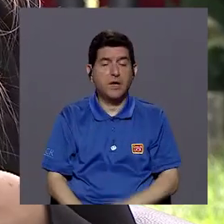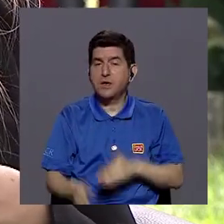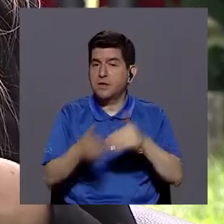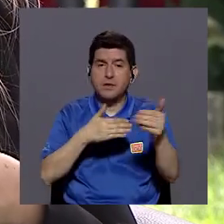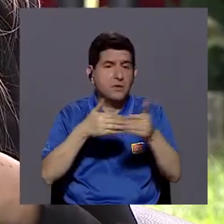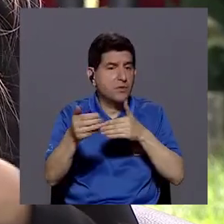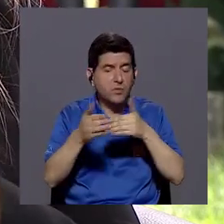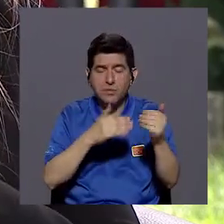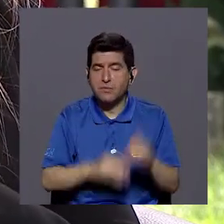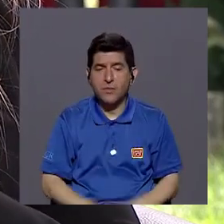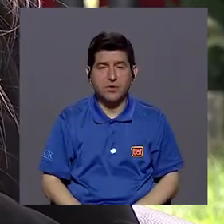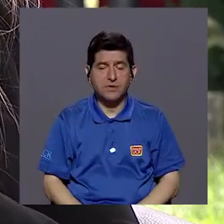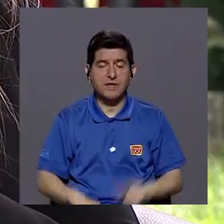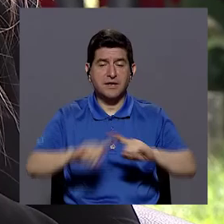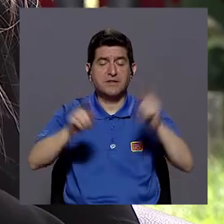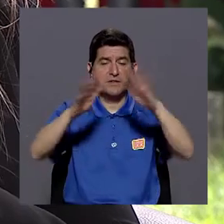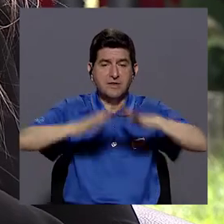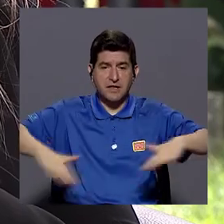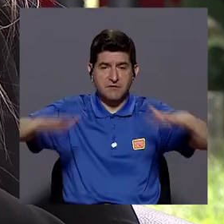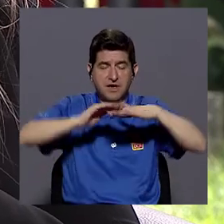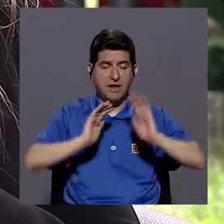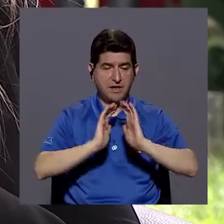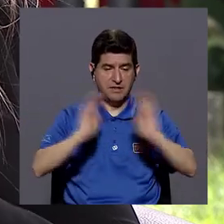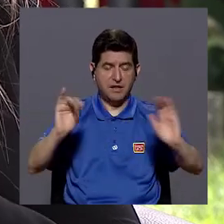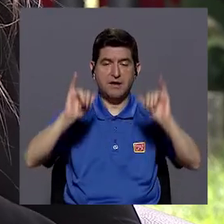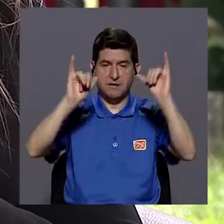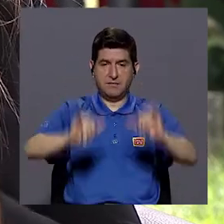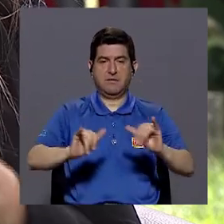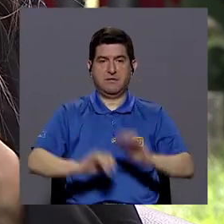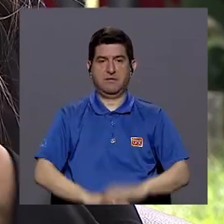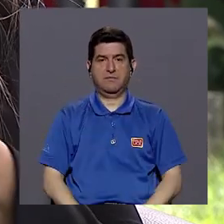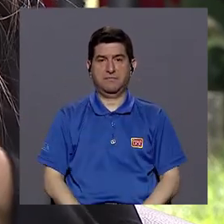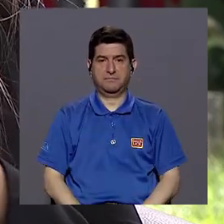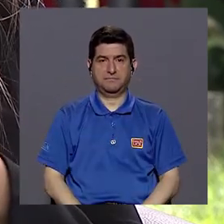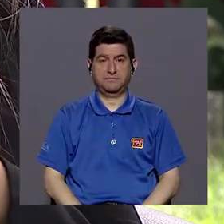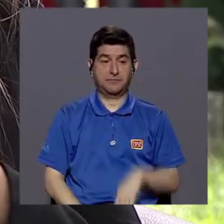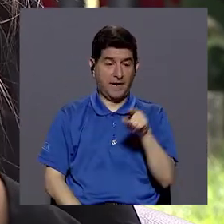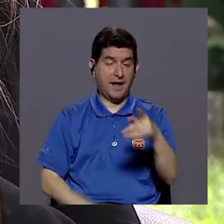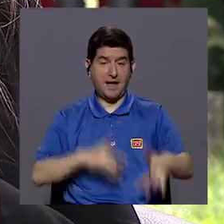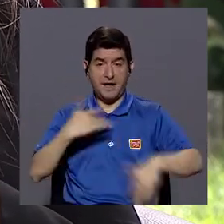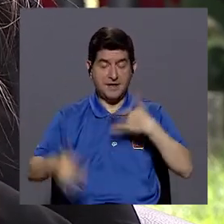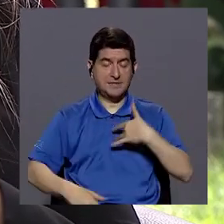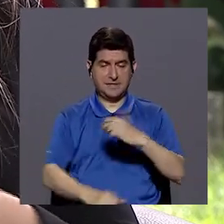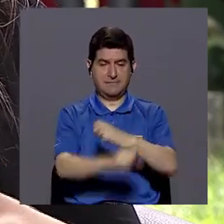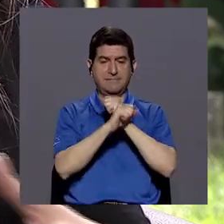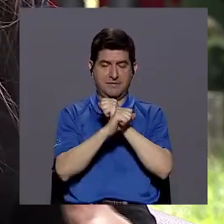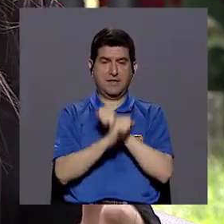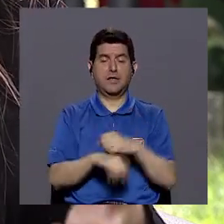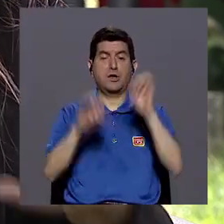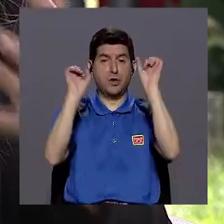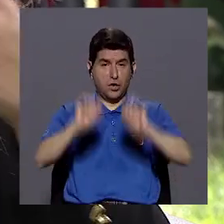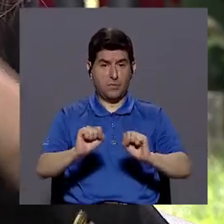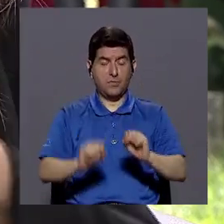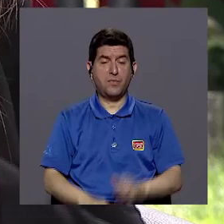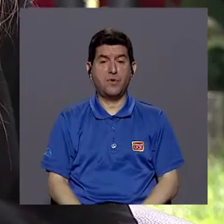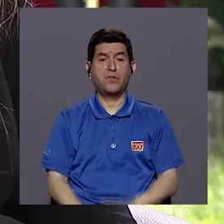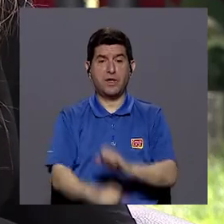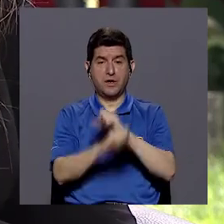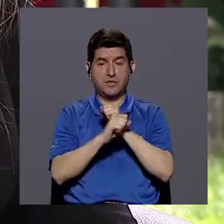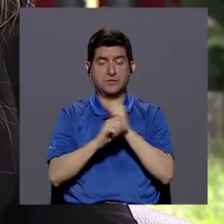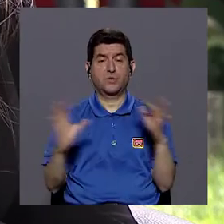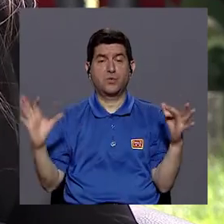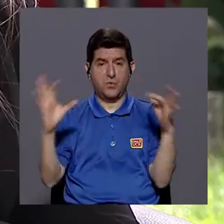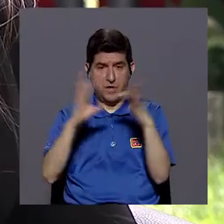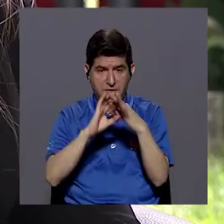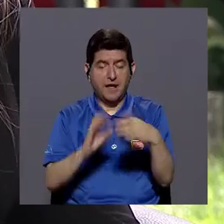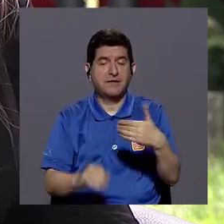ambiente en el que el niño o la niña esté, donde se sienta seguro y va a poder traer la seguridad